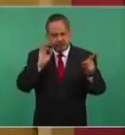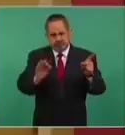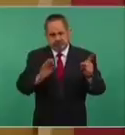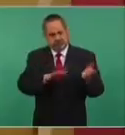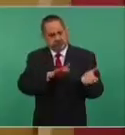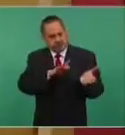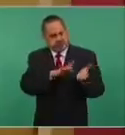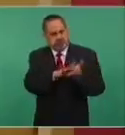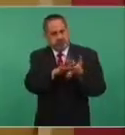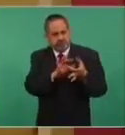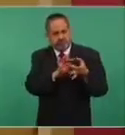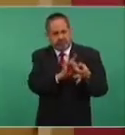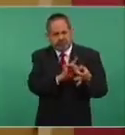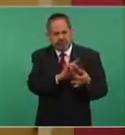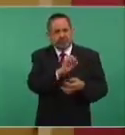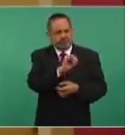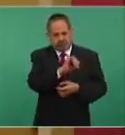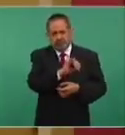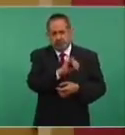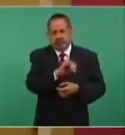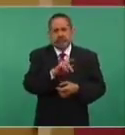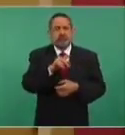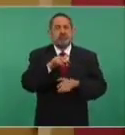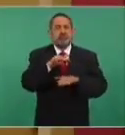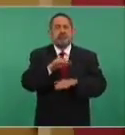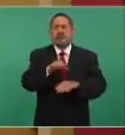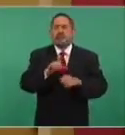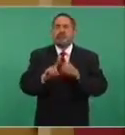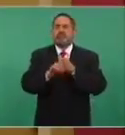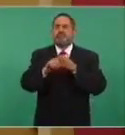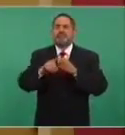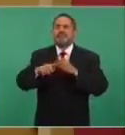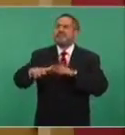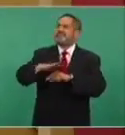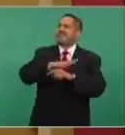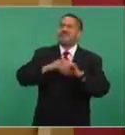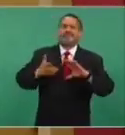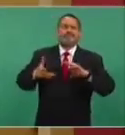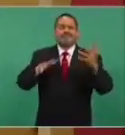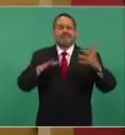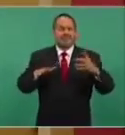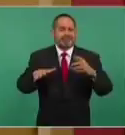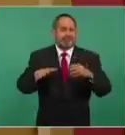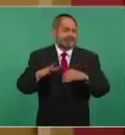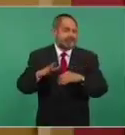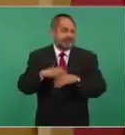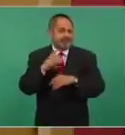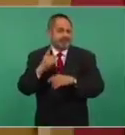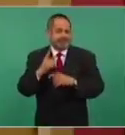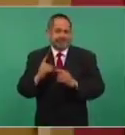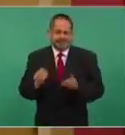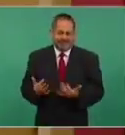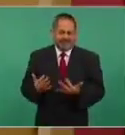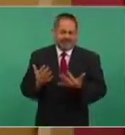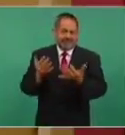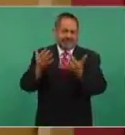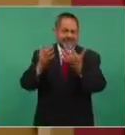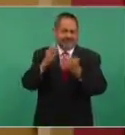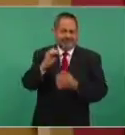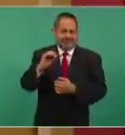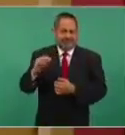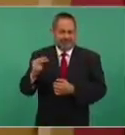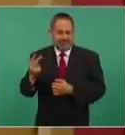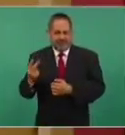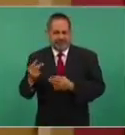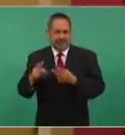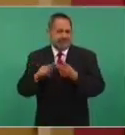enfrentar el grave problema del cambio climático, originado por el aumento de las emisiones de dióxido de carbono